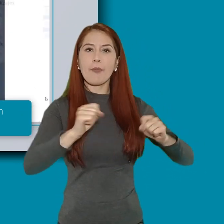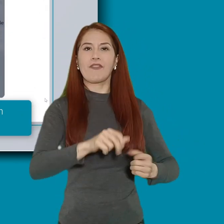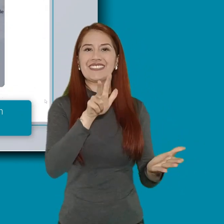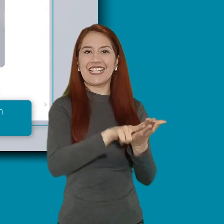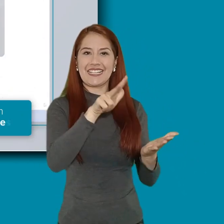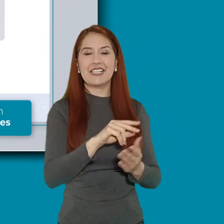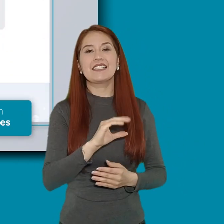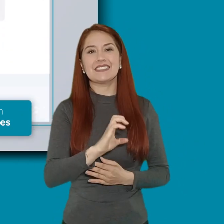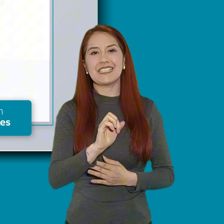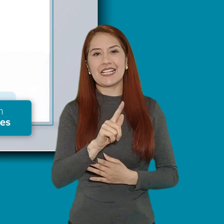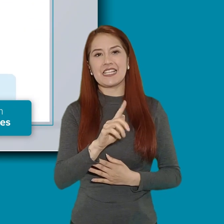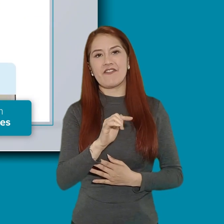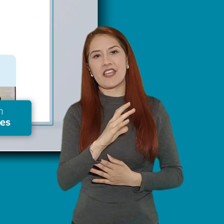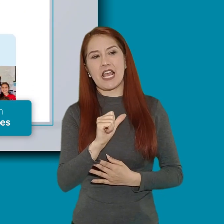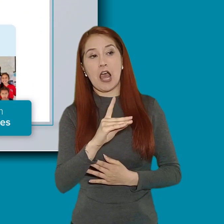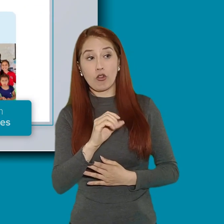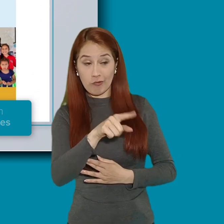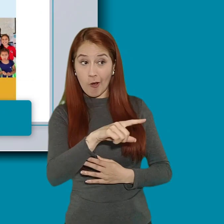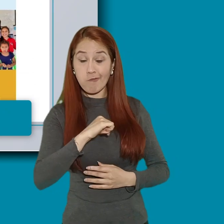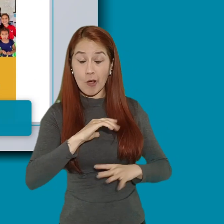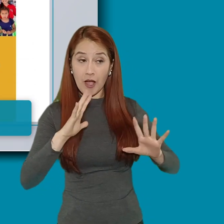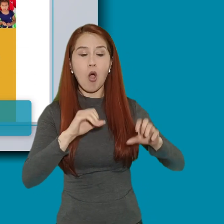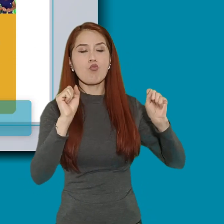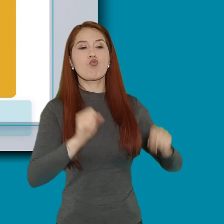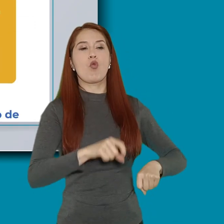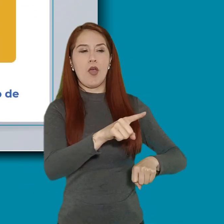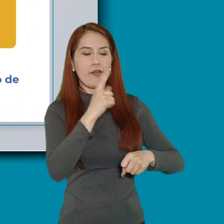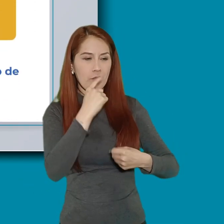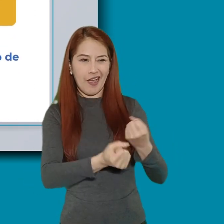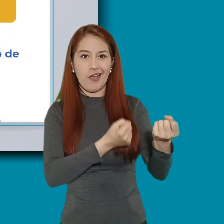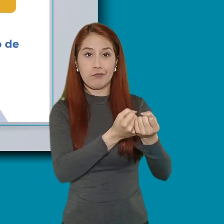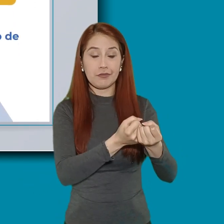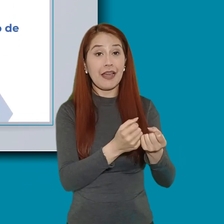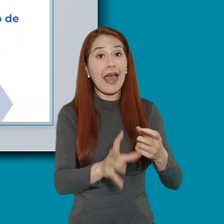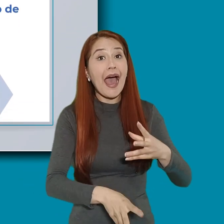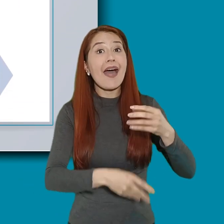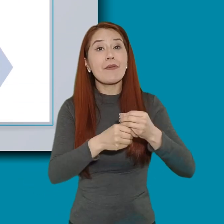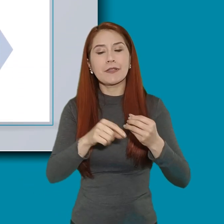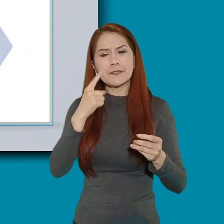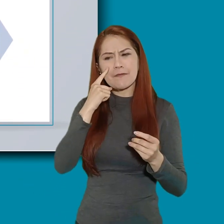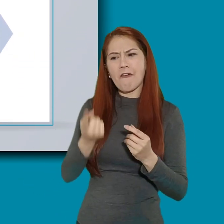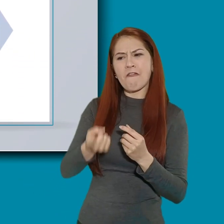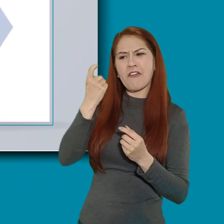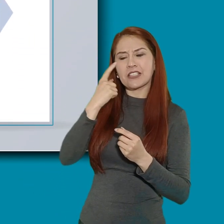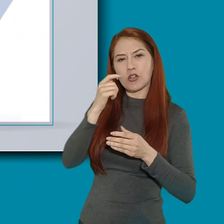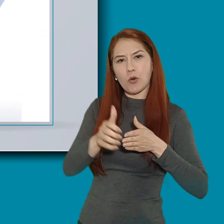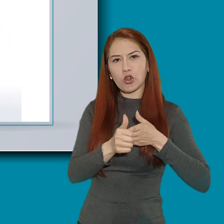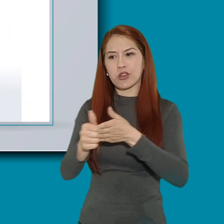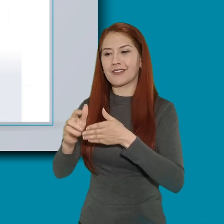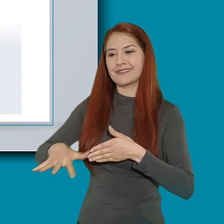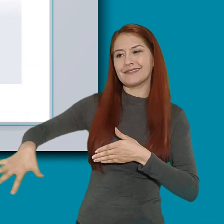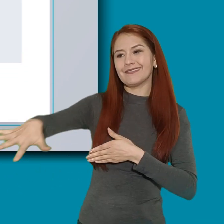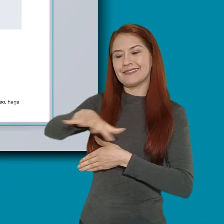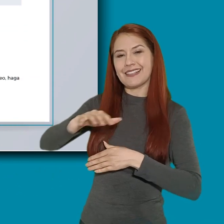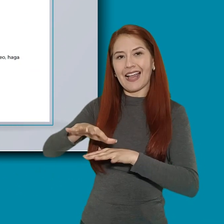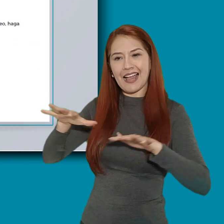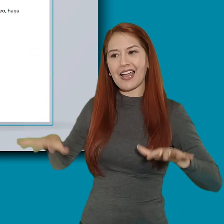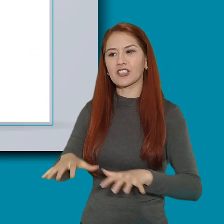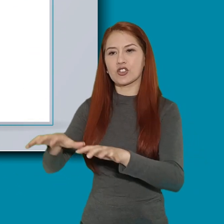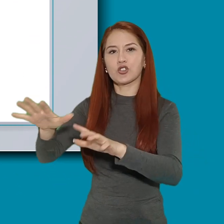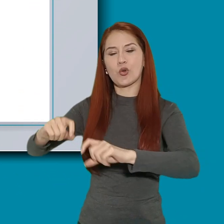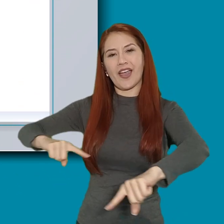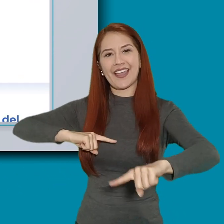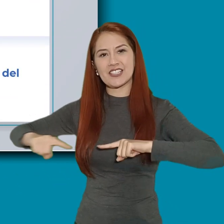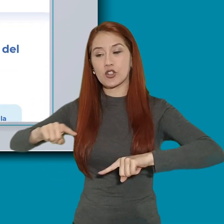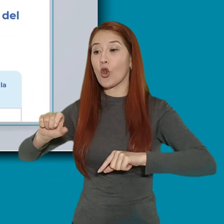capacidades institucionales. Y además, la competencia y los recursos para direccionar las acciones de gestión